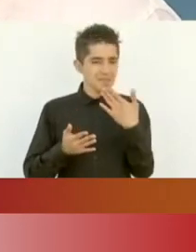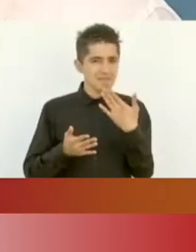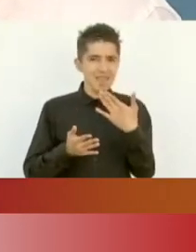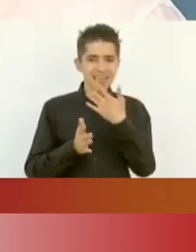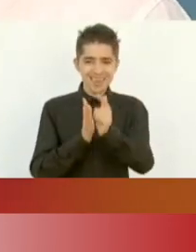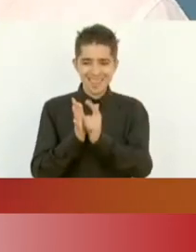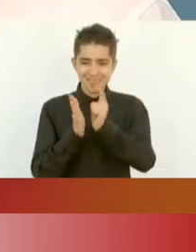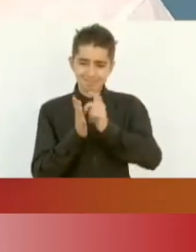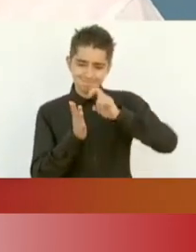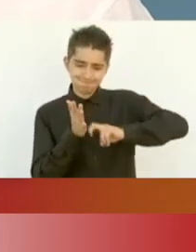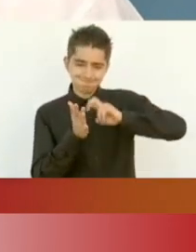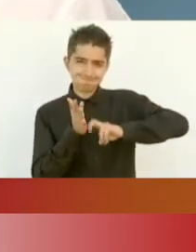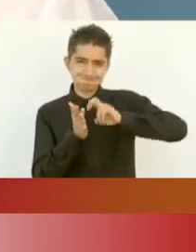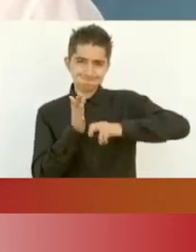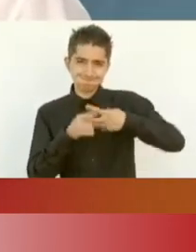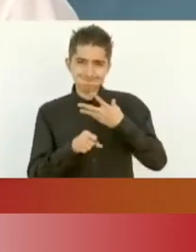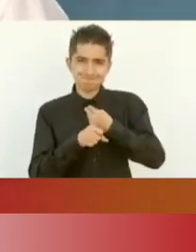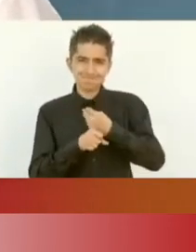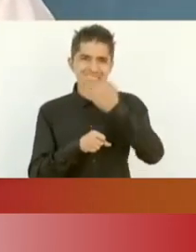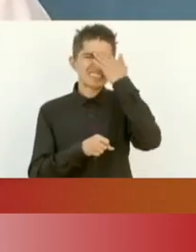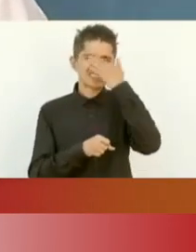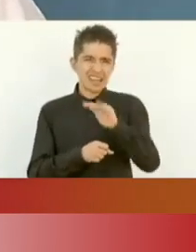como se sabe,